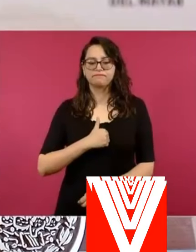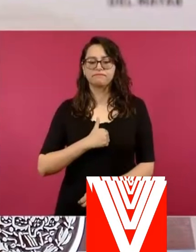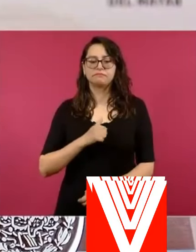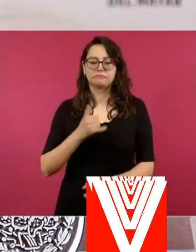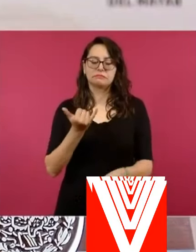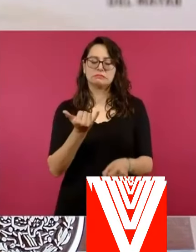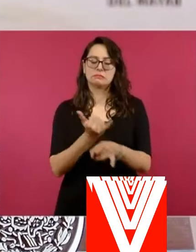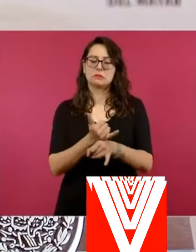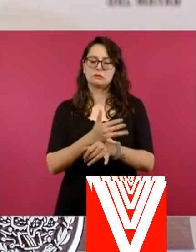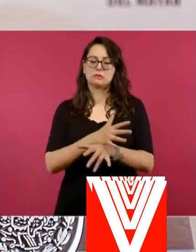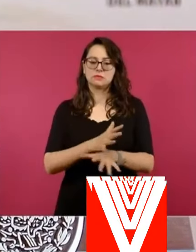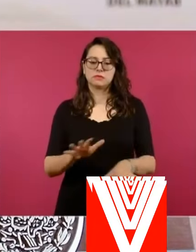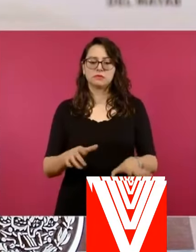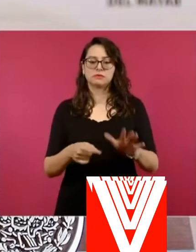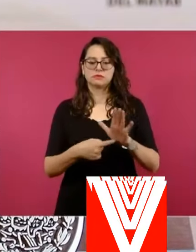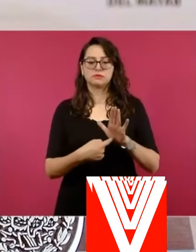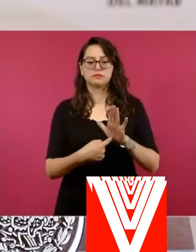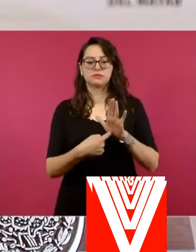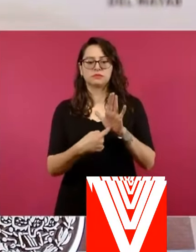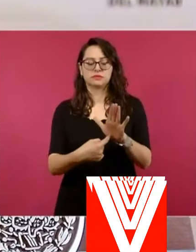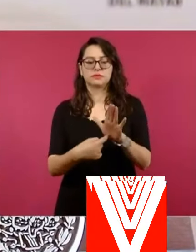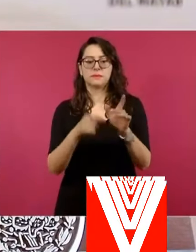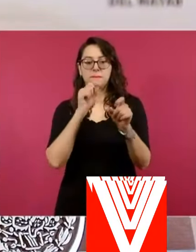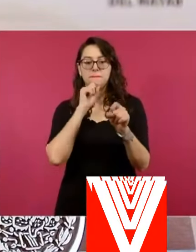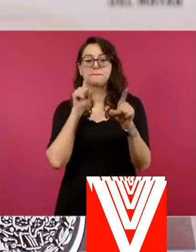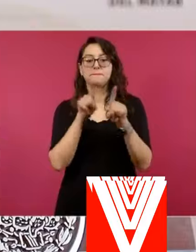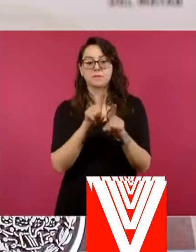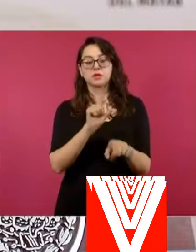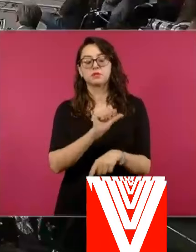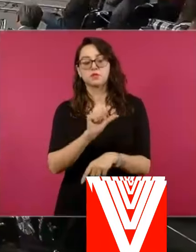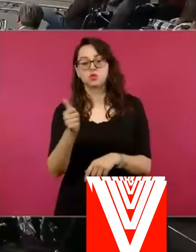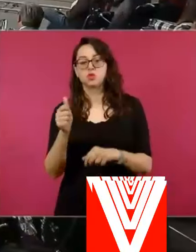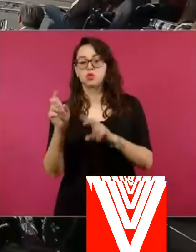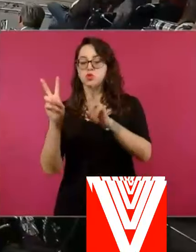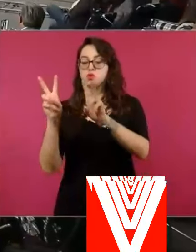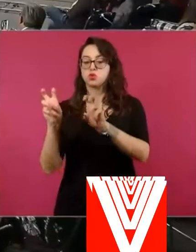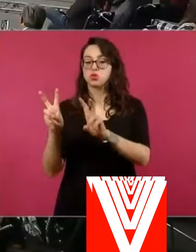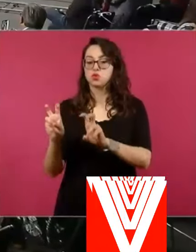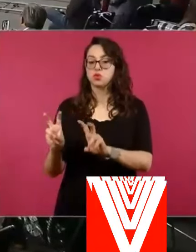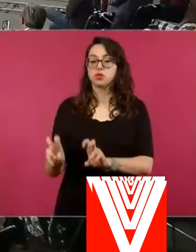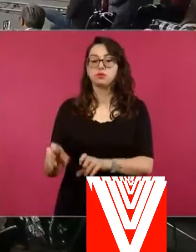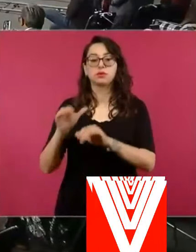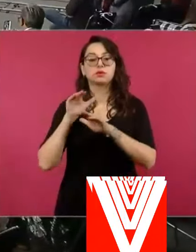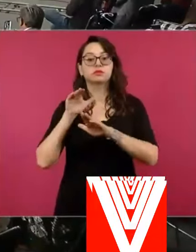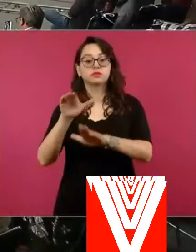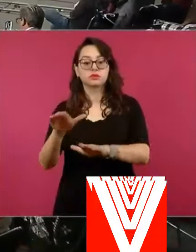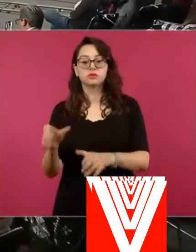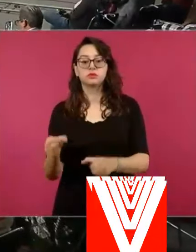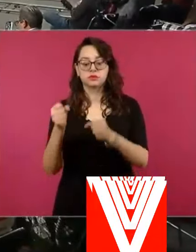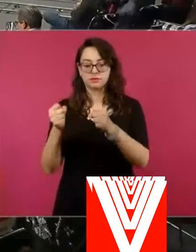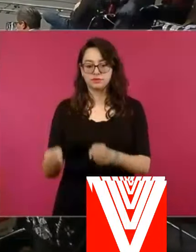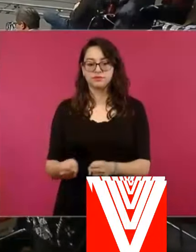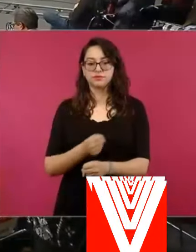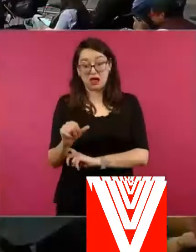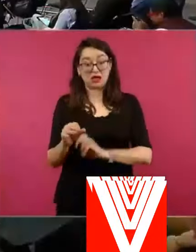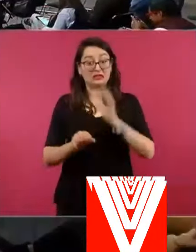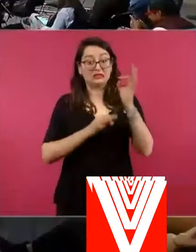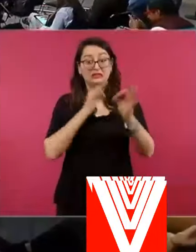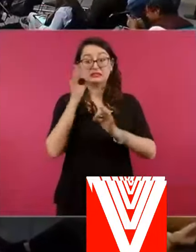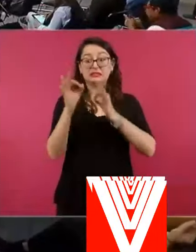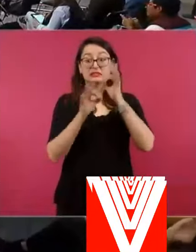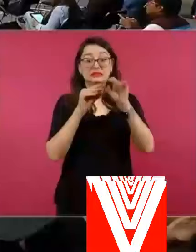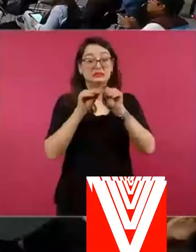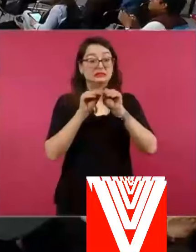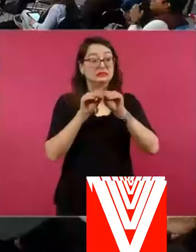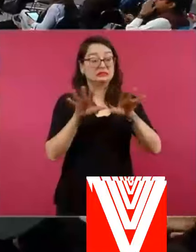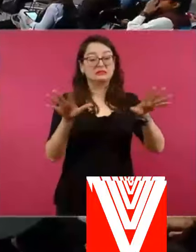y de otros temas que tienen que ver con la seguridad en nuestro país. Acá